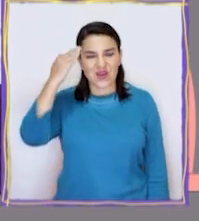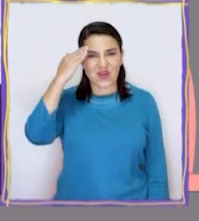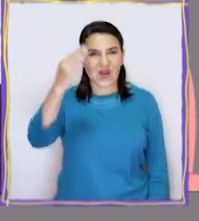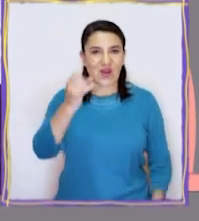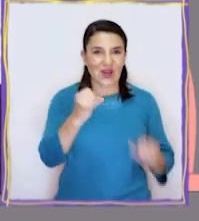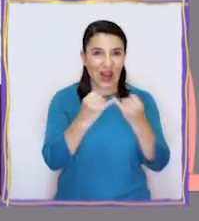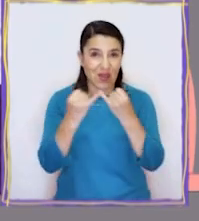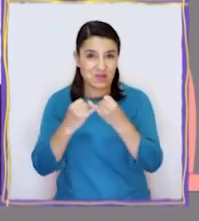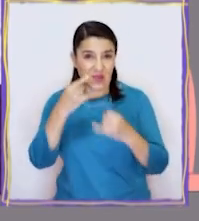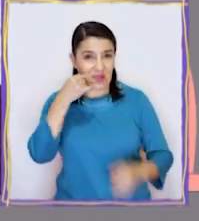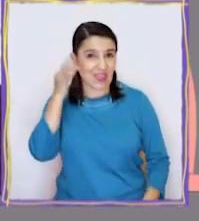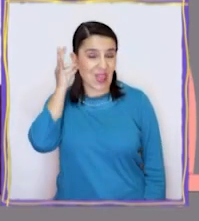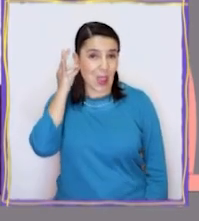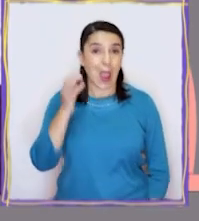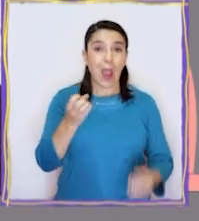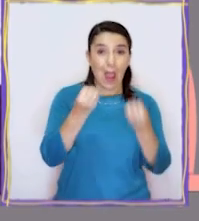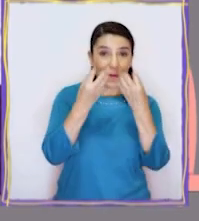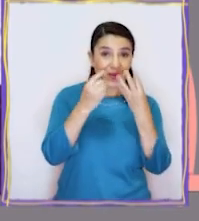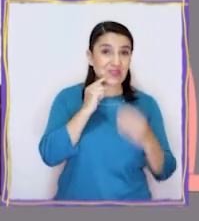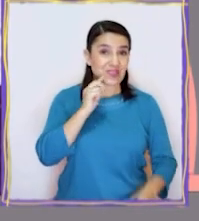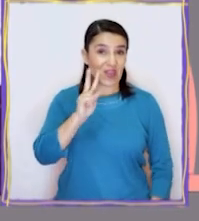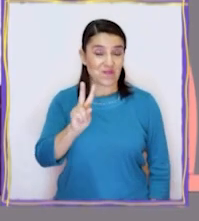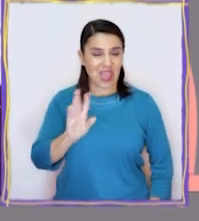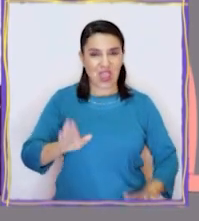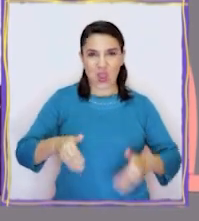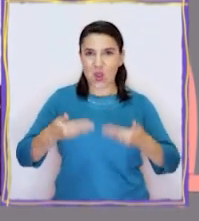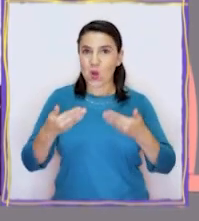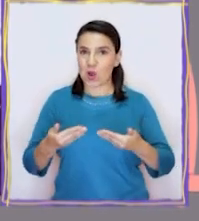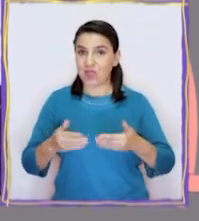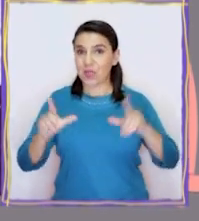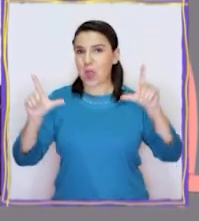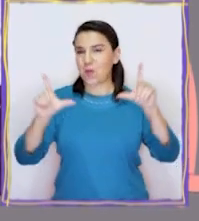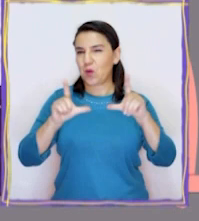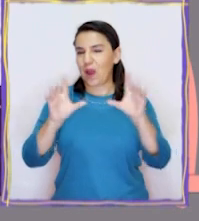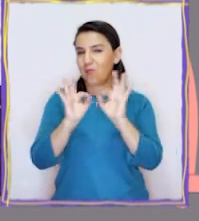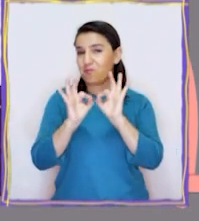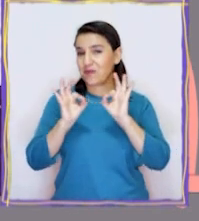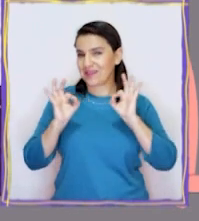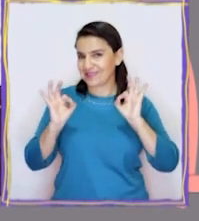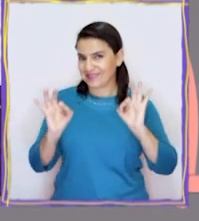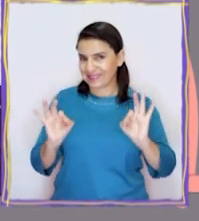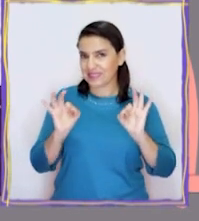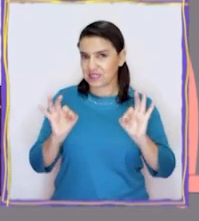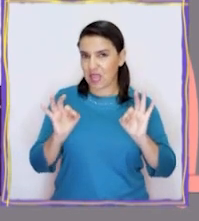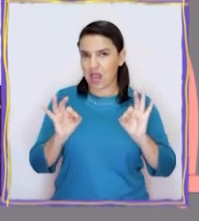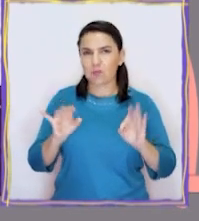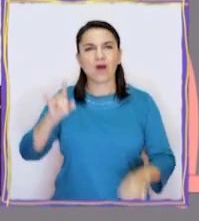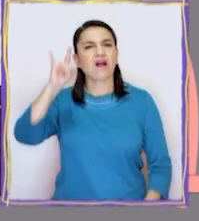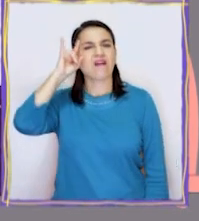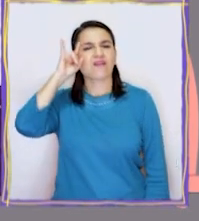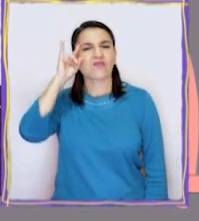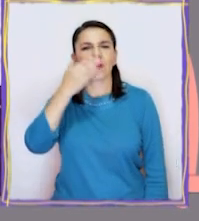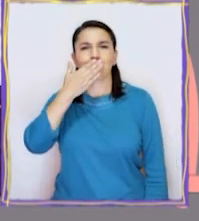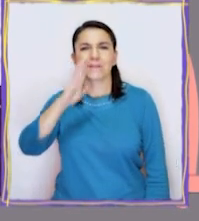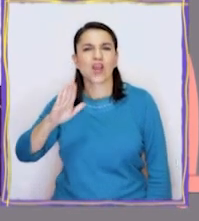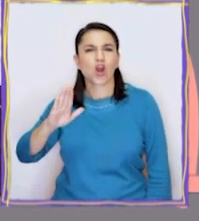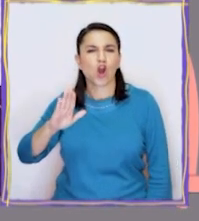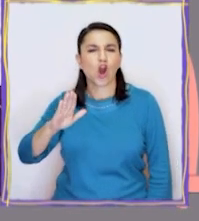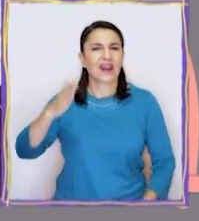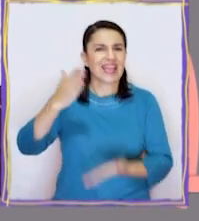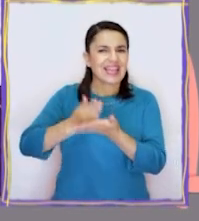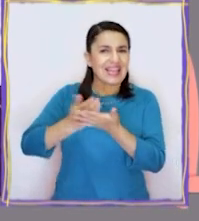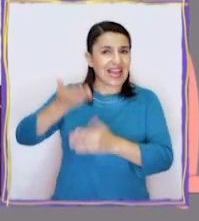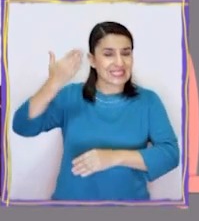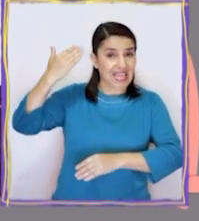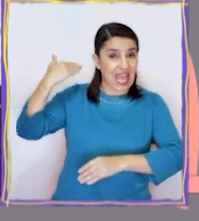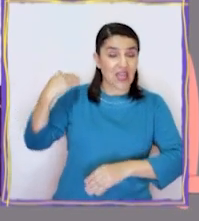¡Hola amigas y amigos de Aprendo TV! Hoy tenemos un programa muy especial para conmemorar los mejores momentos